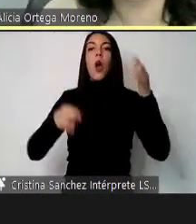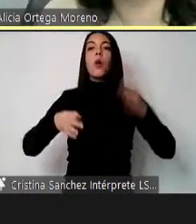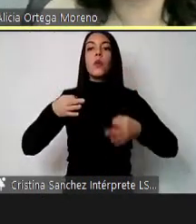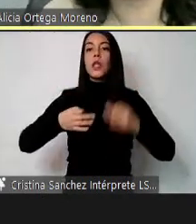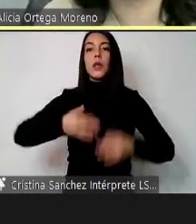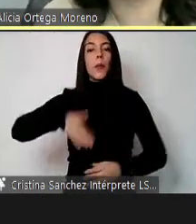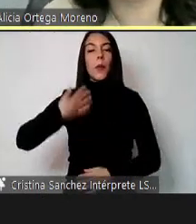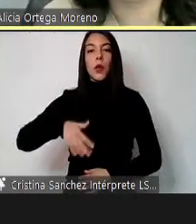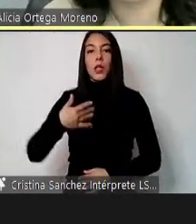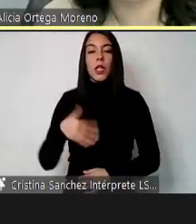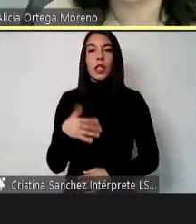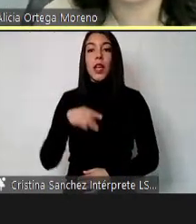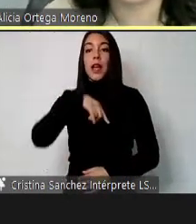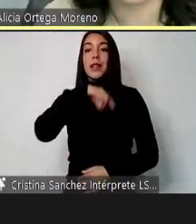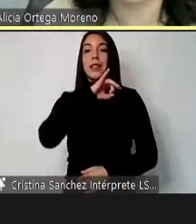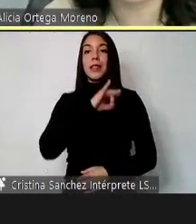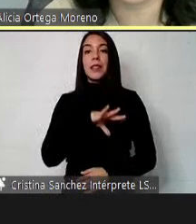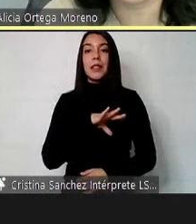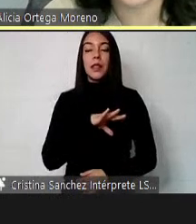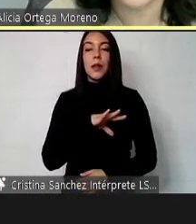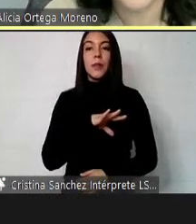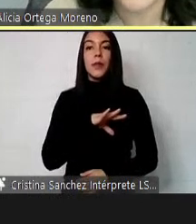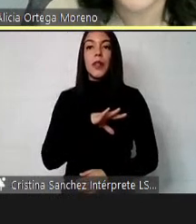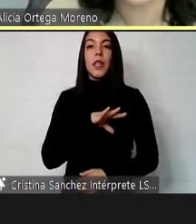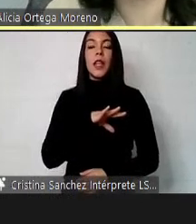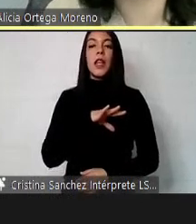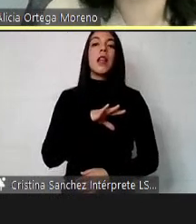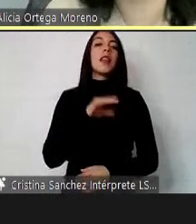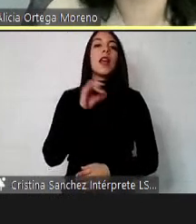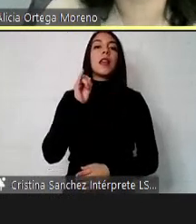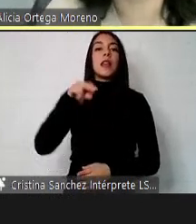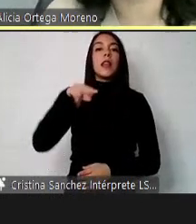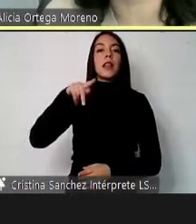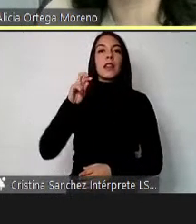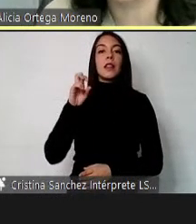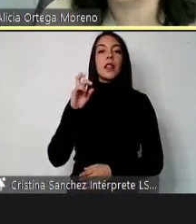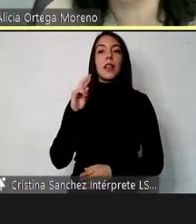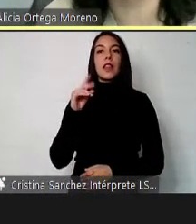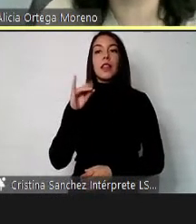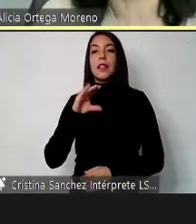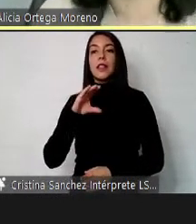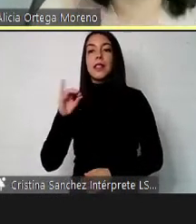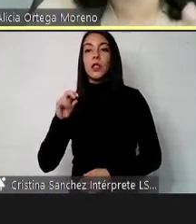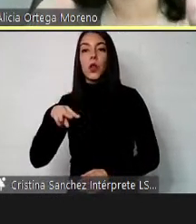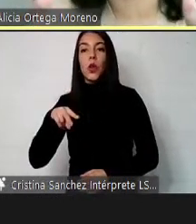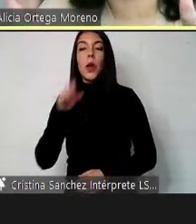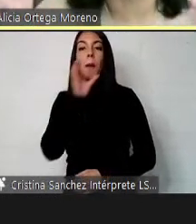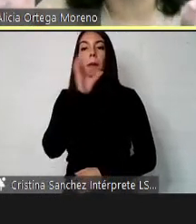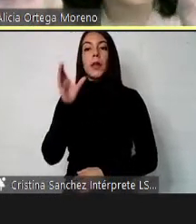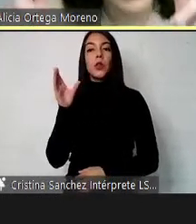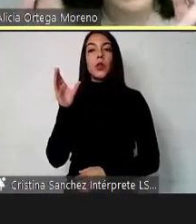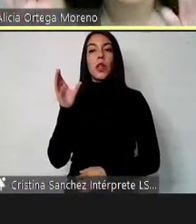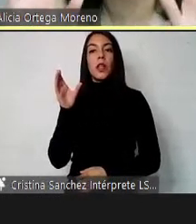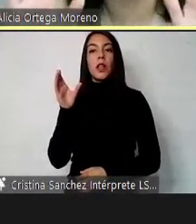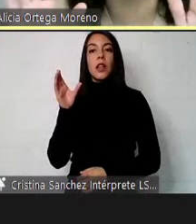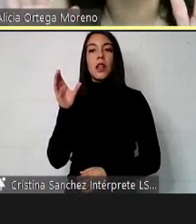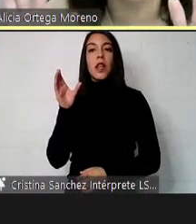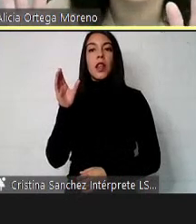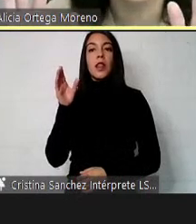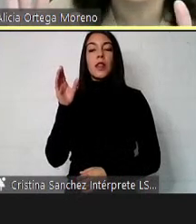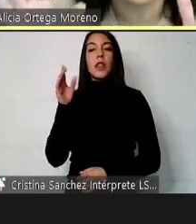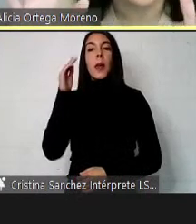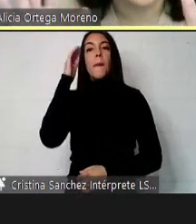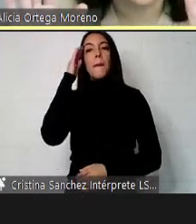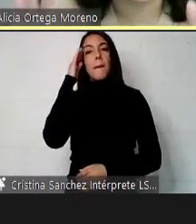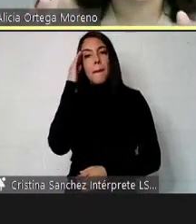en el Código Civil instalado el tema de la interdicción, ¿cierto? Se trata de la interdicción de las personas con discapacidad, perdón, de las personas dementes, así